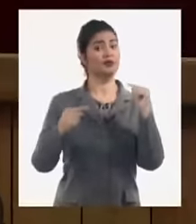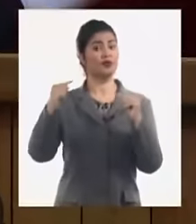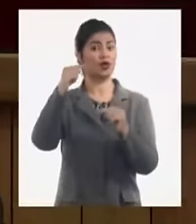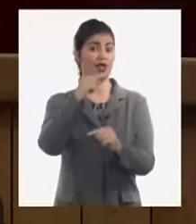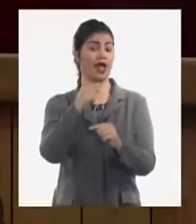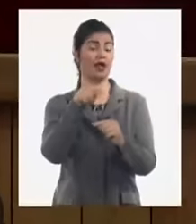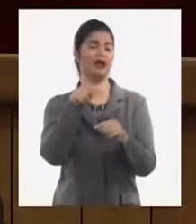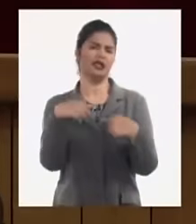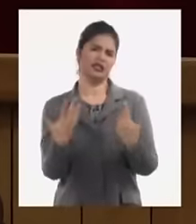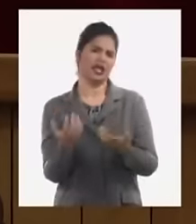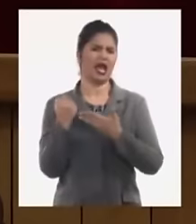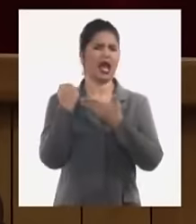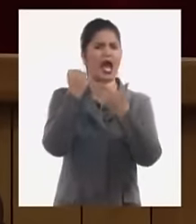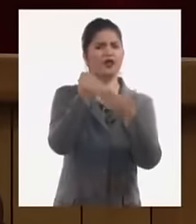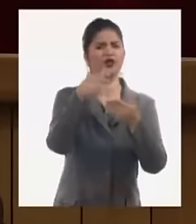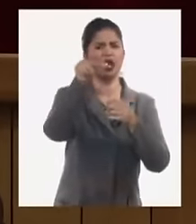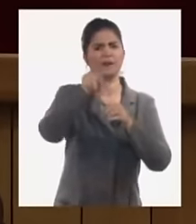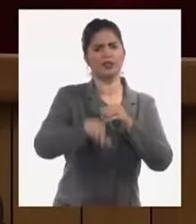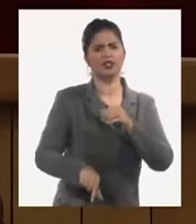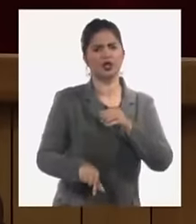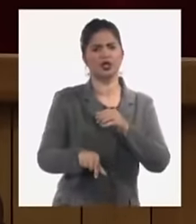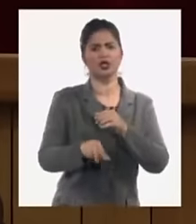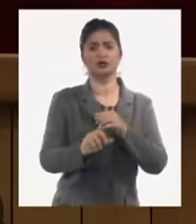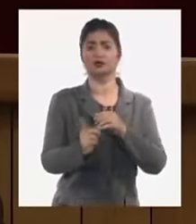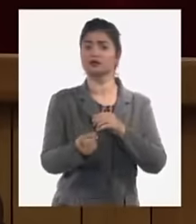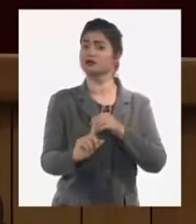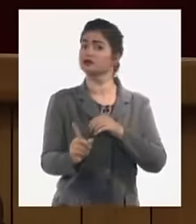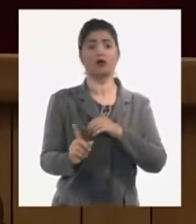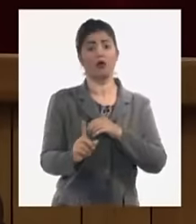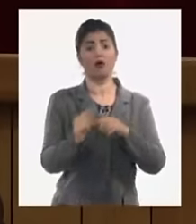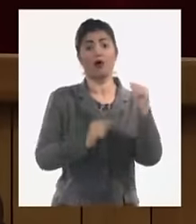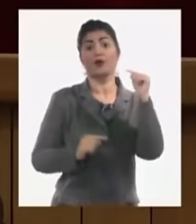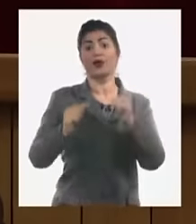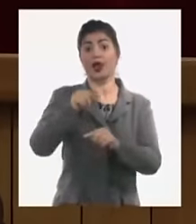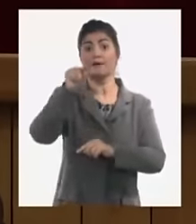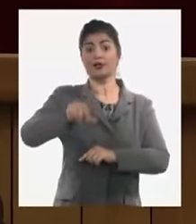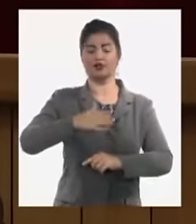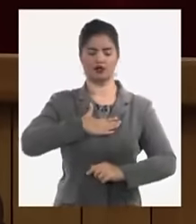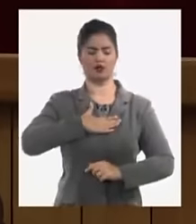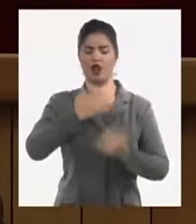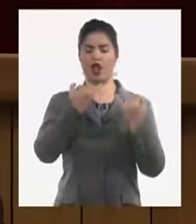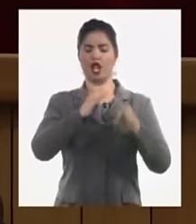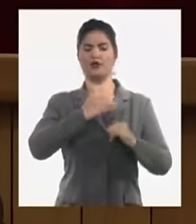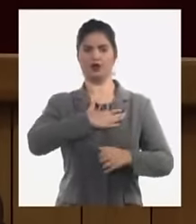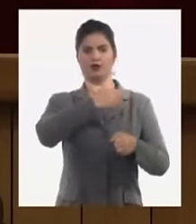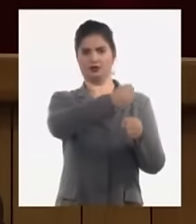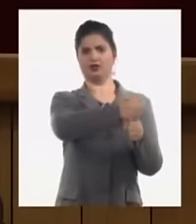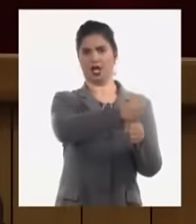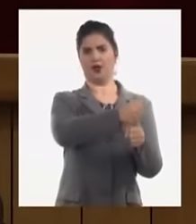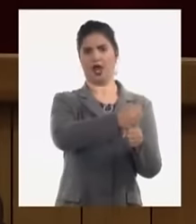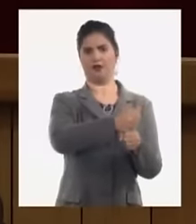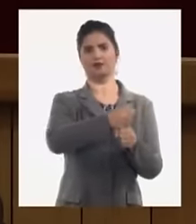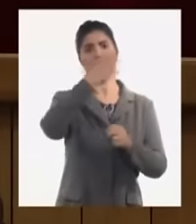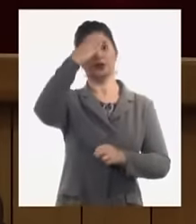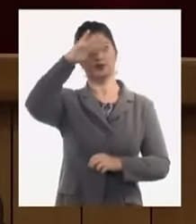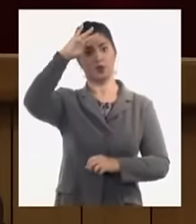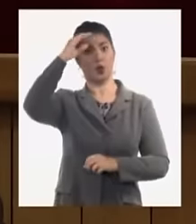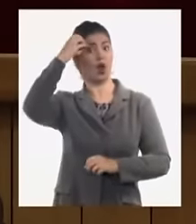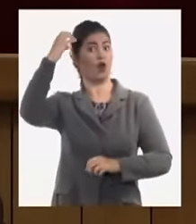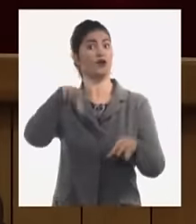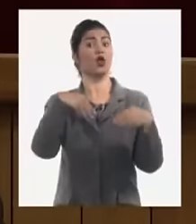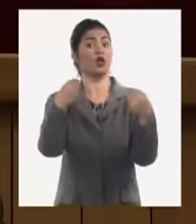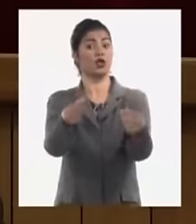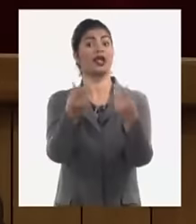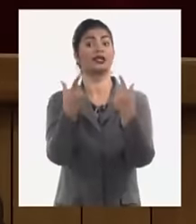a las personas es darle dinero aunque hay que darle dinero y le daremos dinero a todos aquellos vulnerables que los necesiten lo primero es